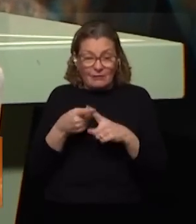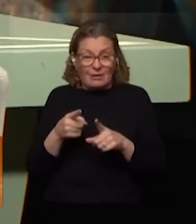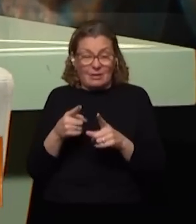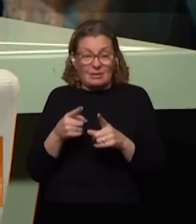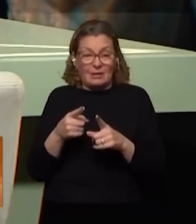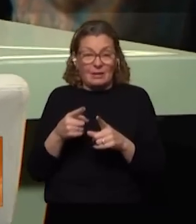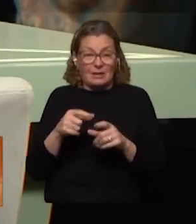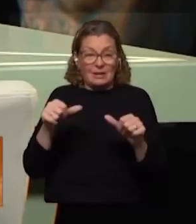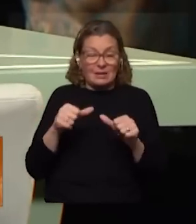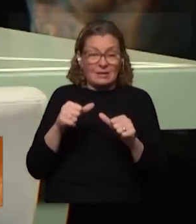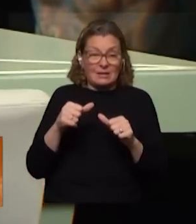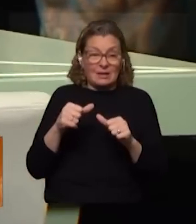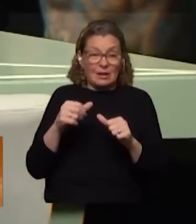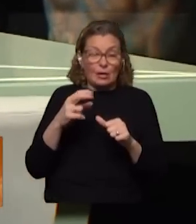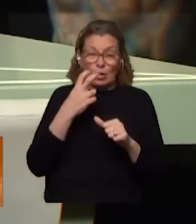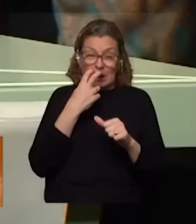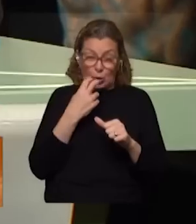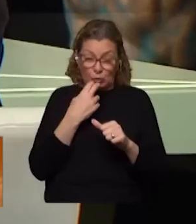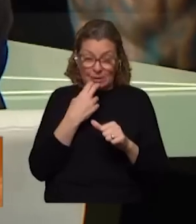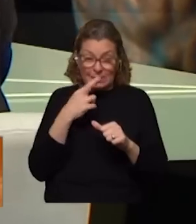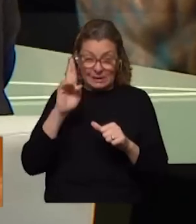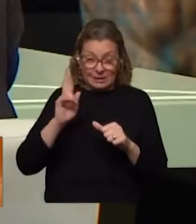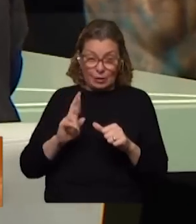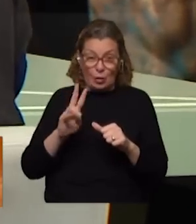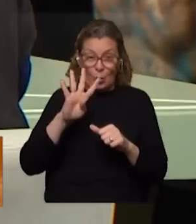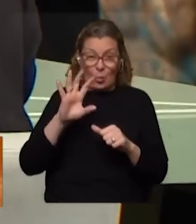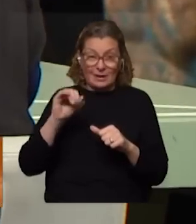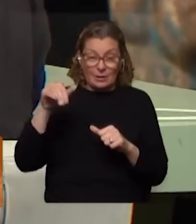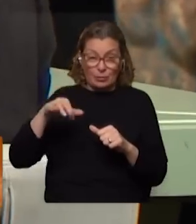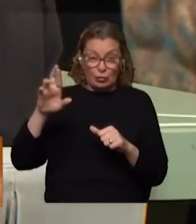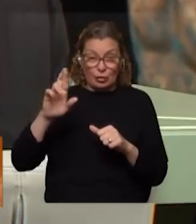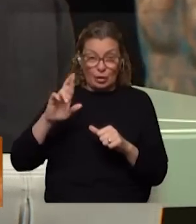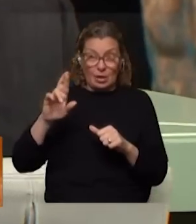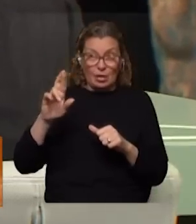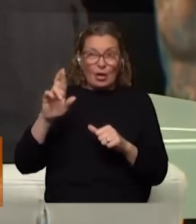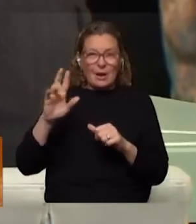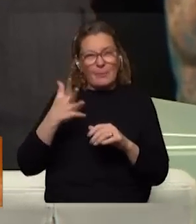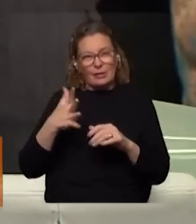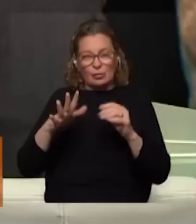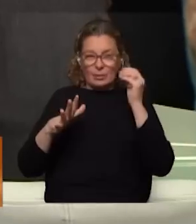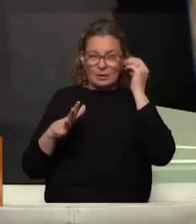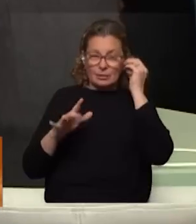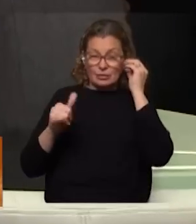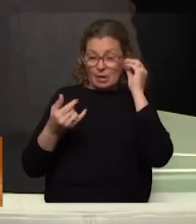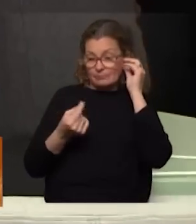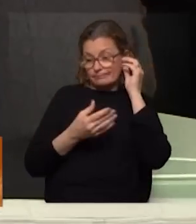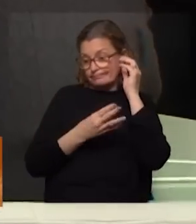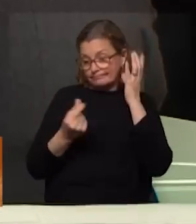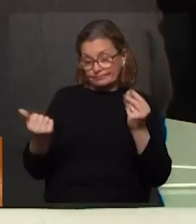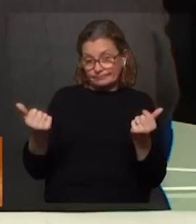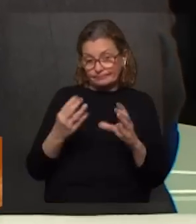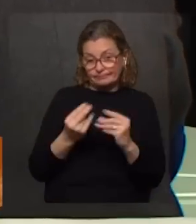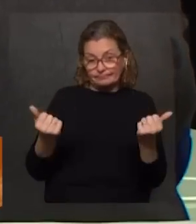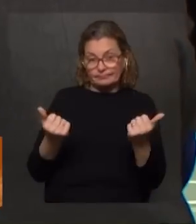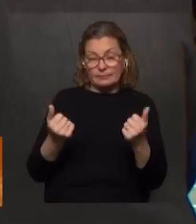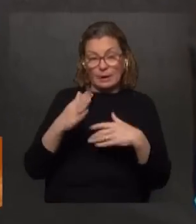hicieron la obra del trasvase de río San José 40 millones de dólares más o menos que ya se gastaron ya se gastaron